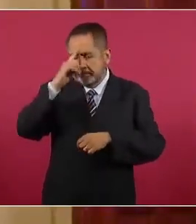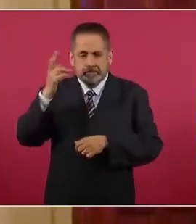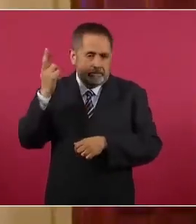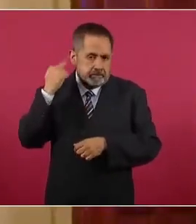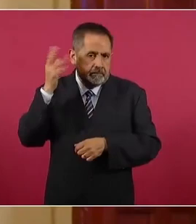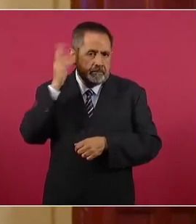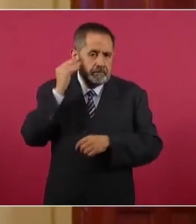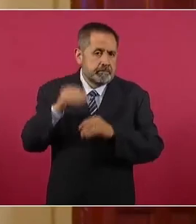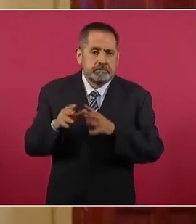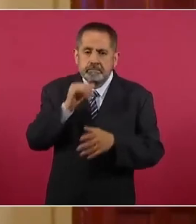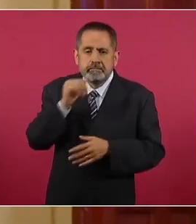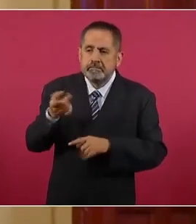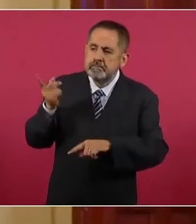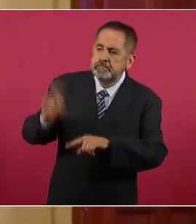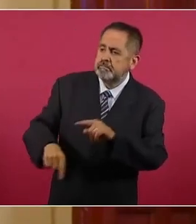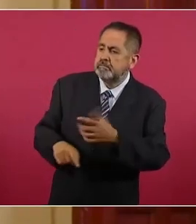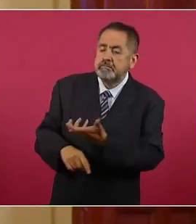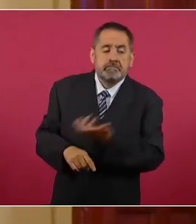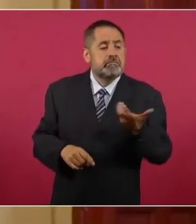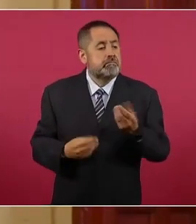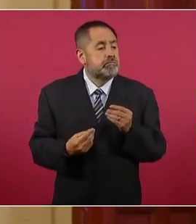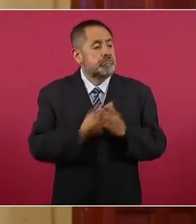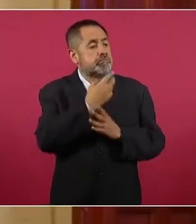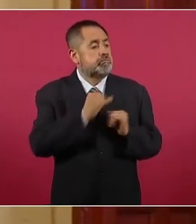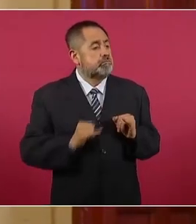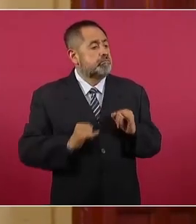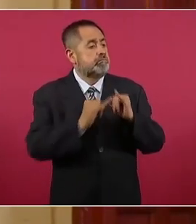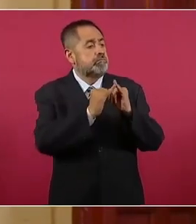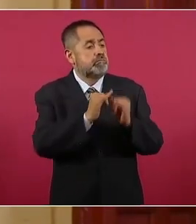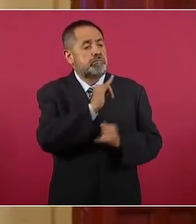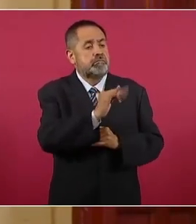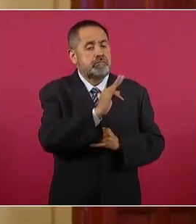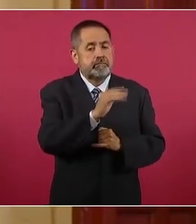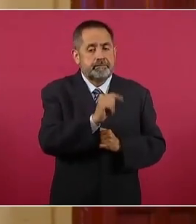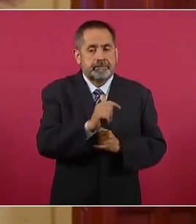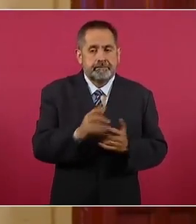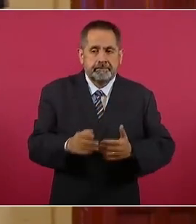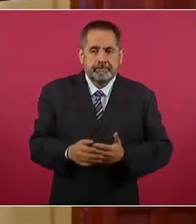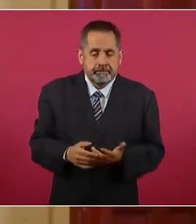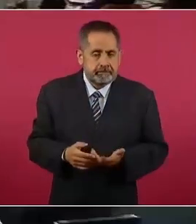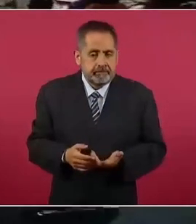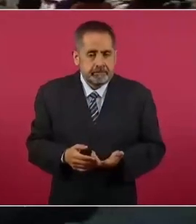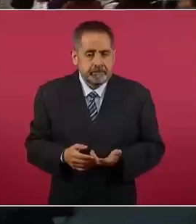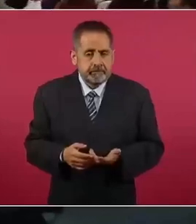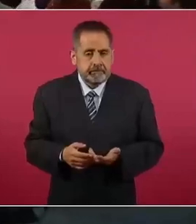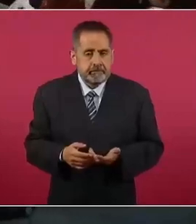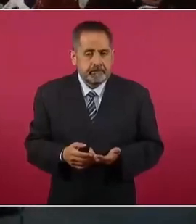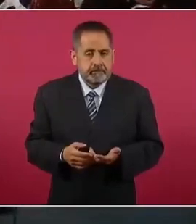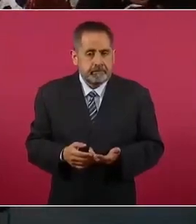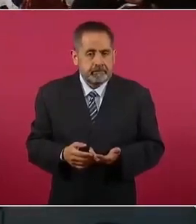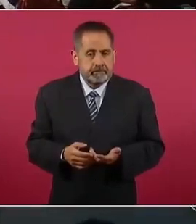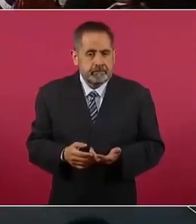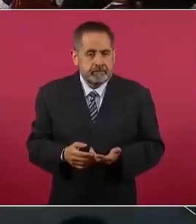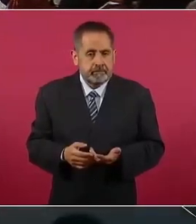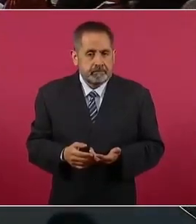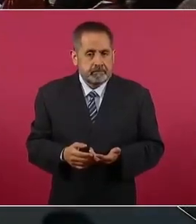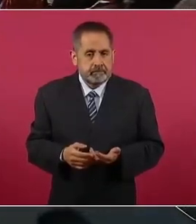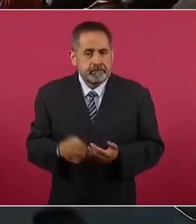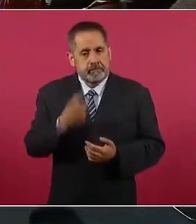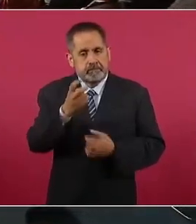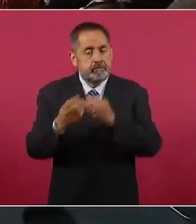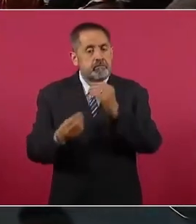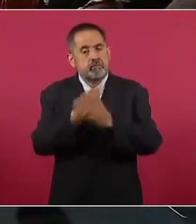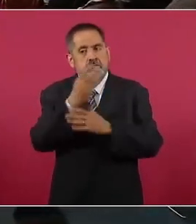la telefonía, para la televisión y crearon ese